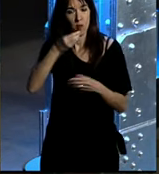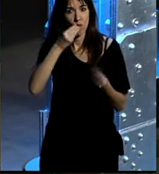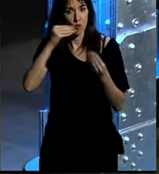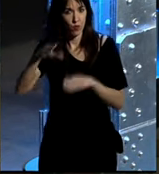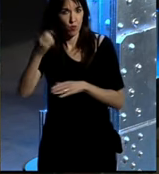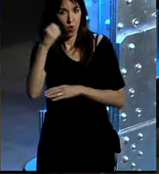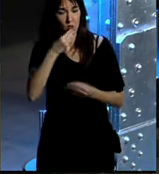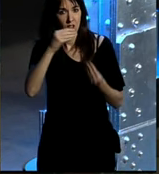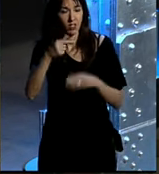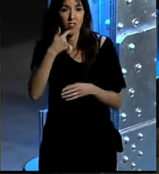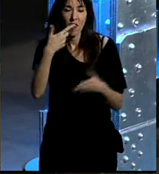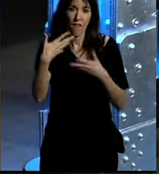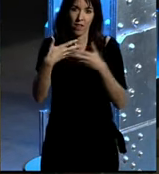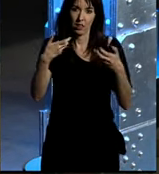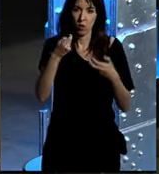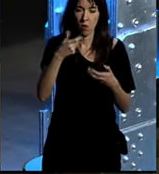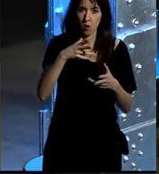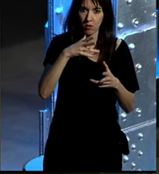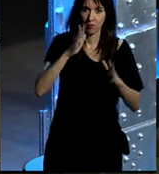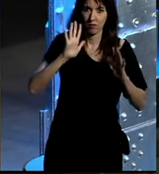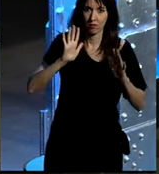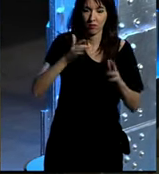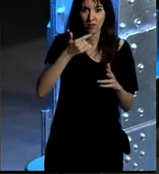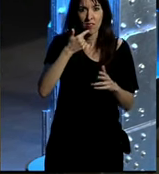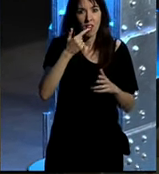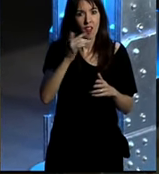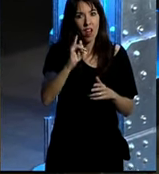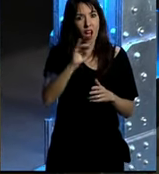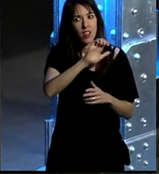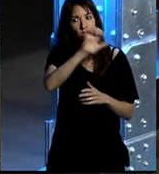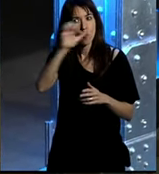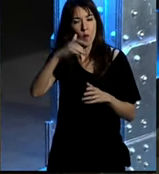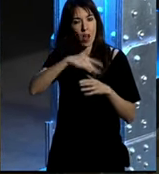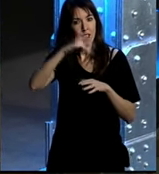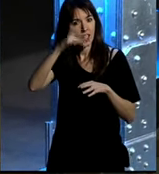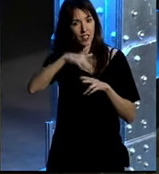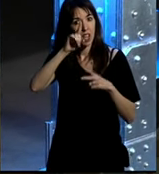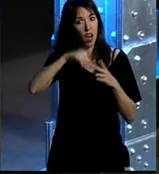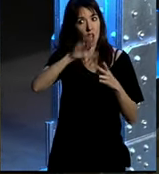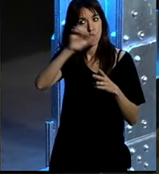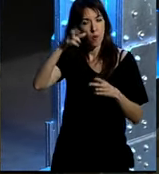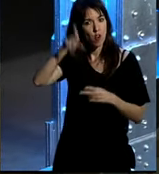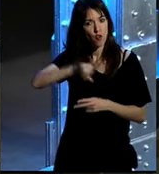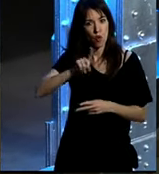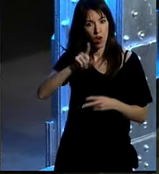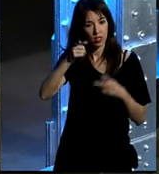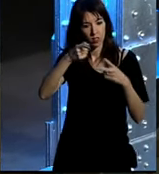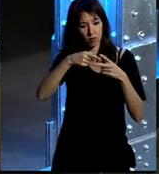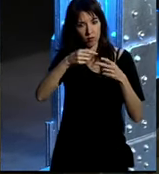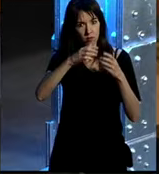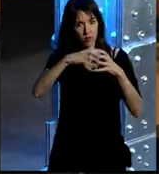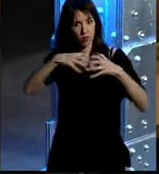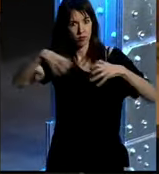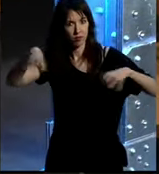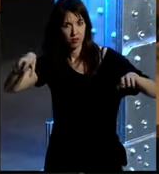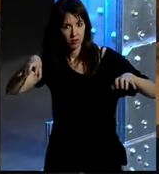poderes decía una frase un poco tremenda decía hay una Europa digital y una Europa que no lo es y entre ellas es una brecha no se